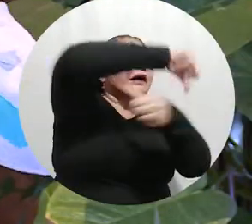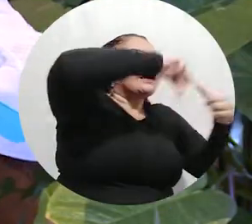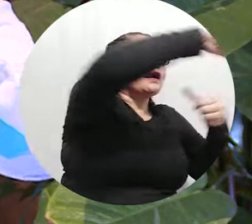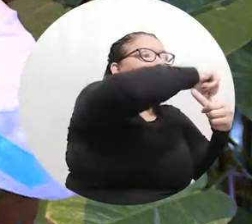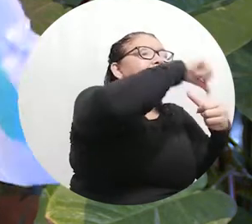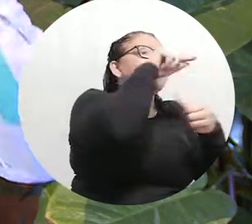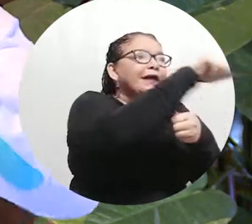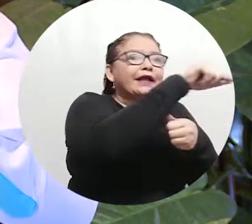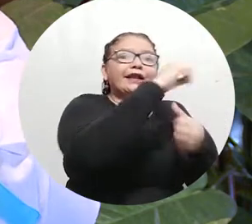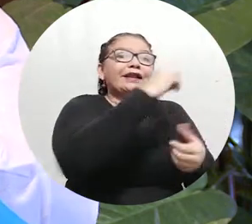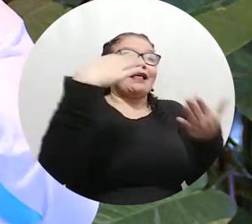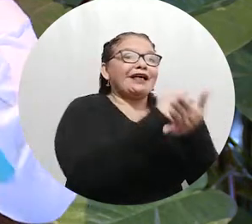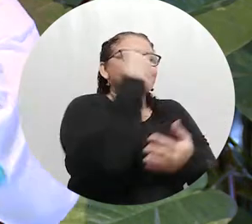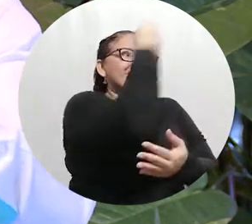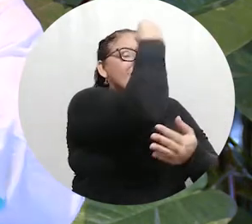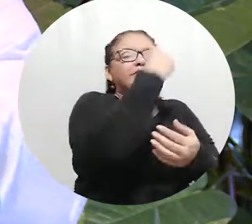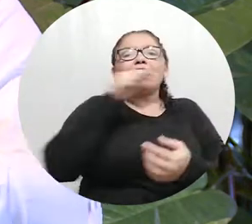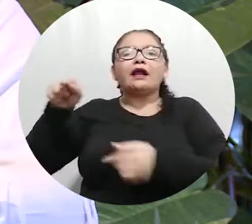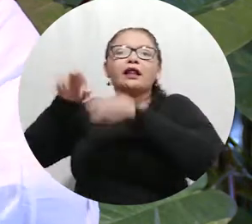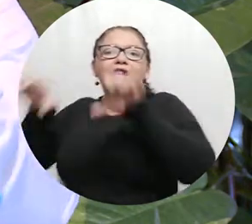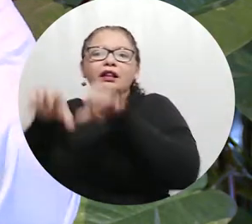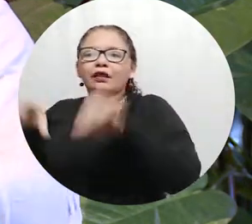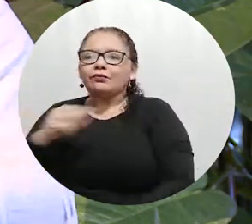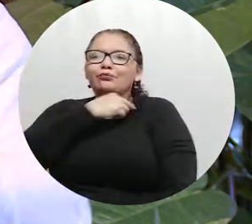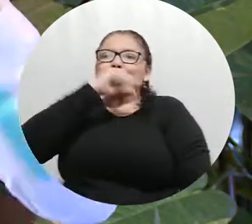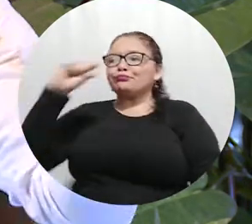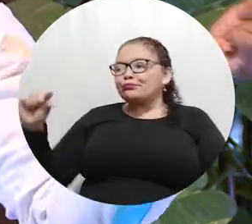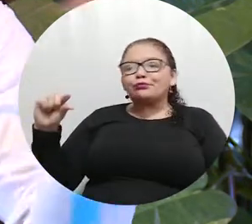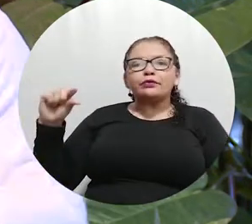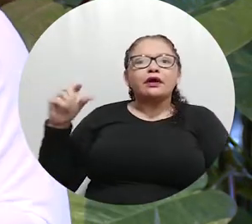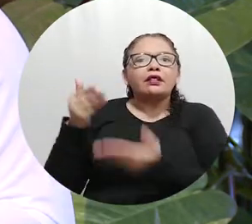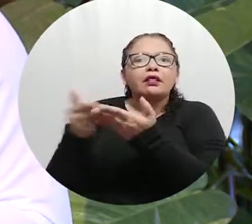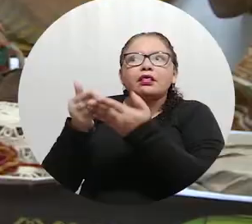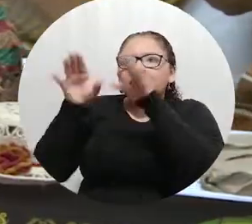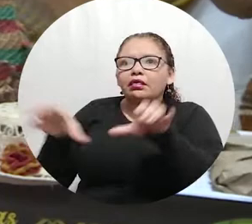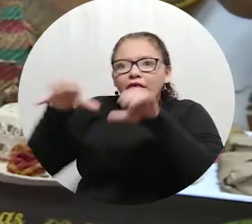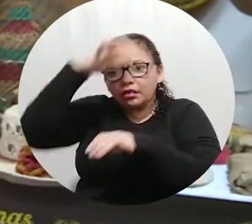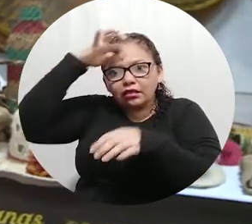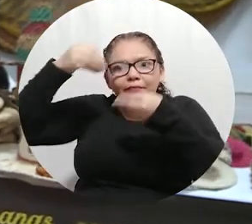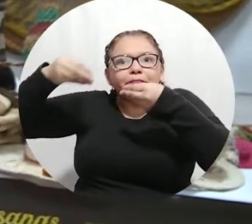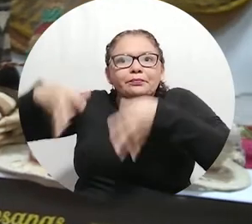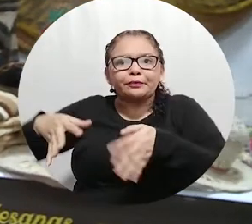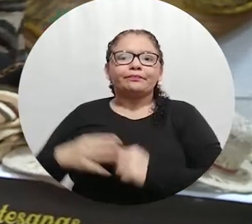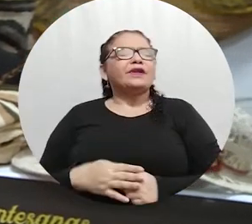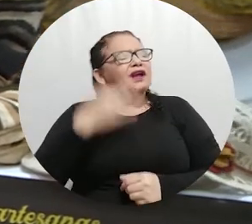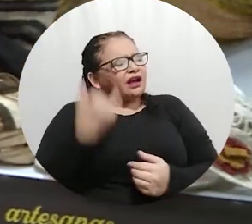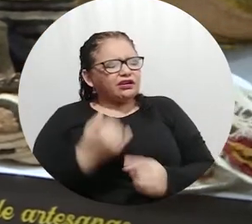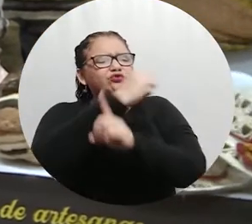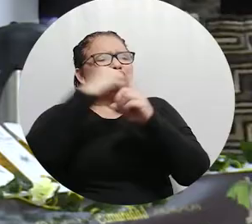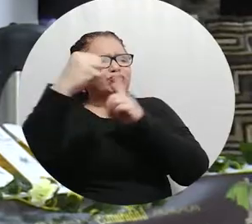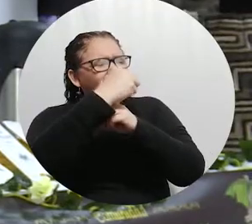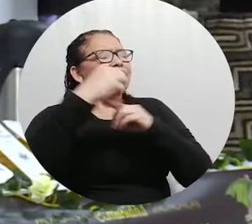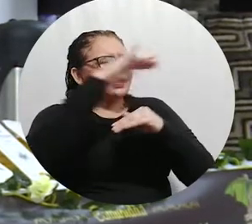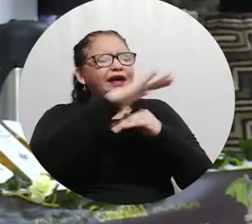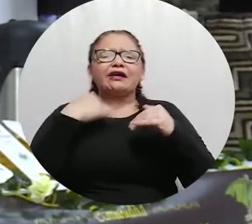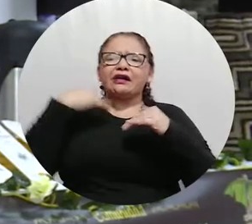hizo le termina llegando en muchos casos un valor inferior a las horas de trabajo y al costo de los materiales. Y no puede ser posible que en una sociedad tan